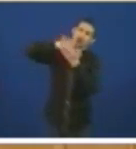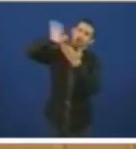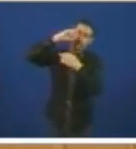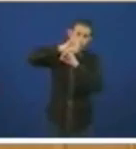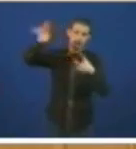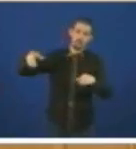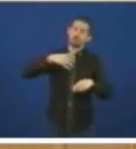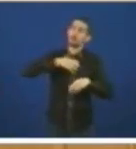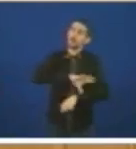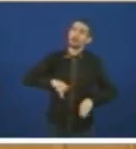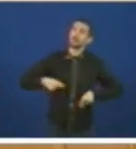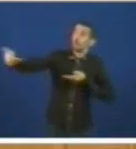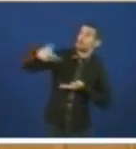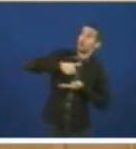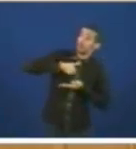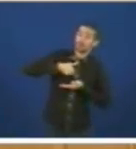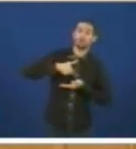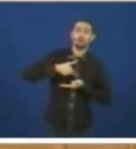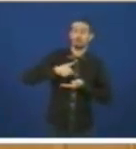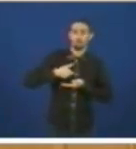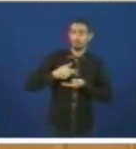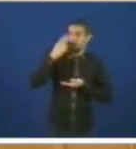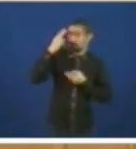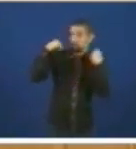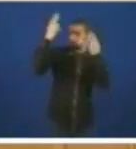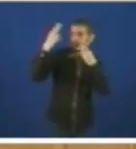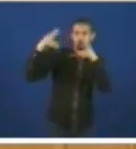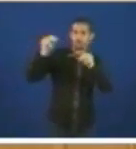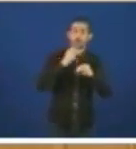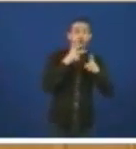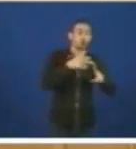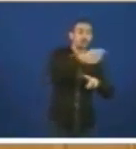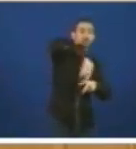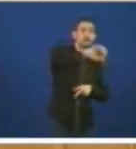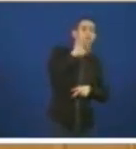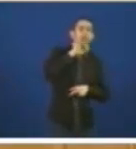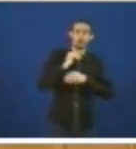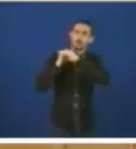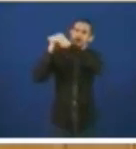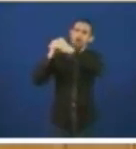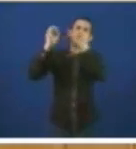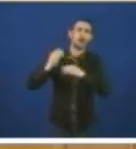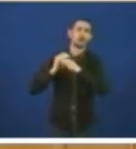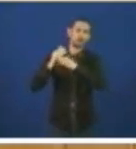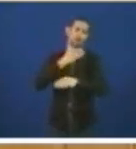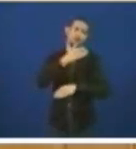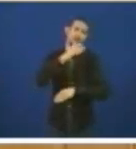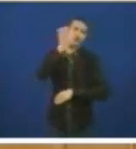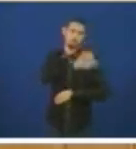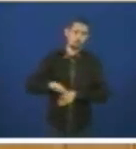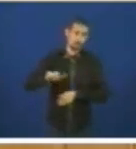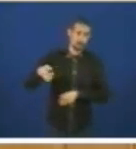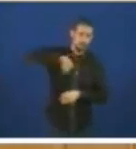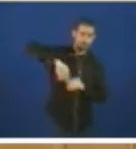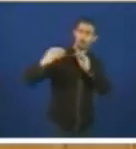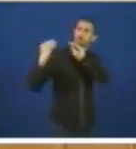non pode aceptar ninguna proposta que non permita aos asteleros galegos contratar nas minhas condicións que os do resto de Europa estamos ademais de acordo con